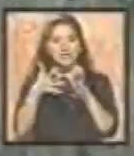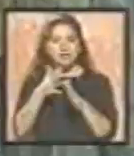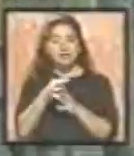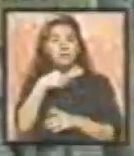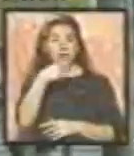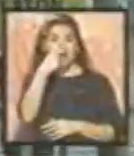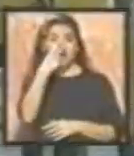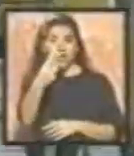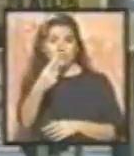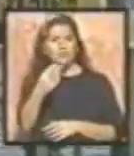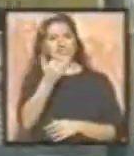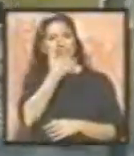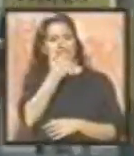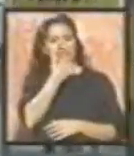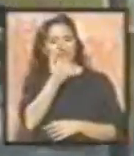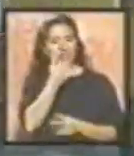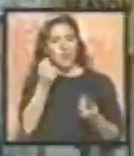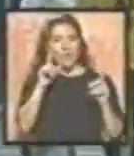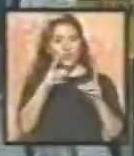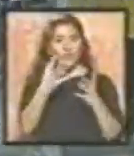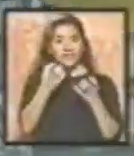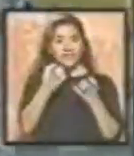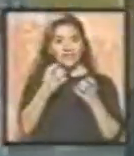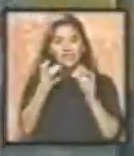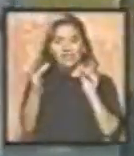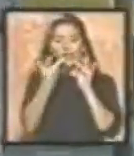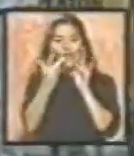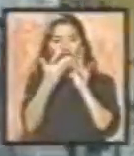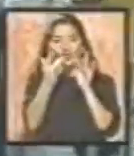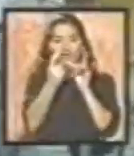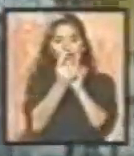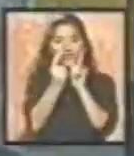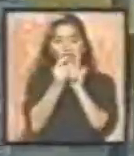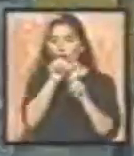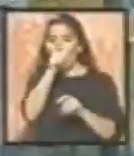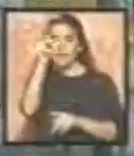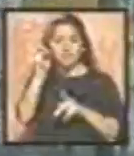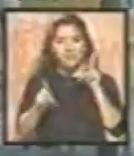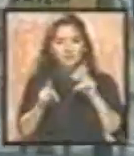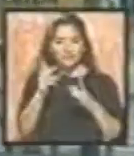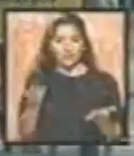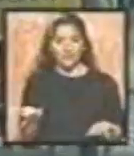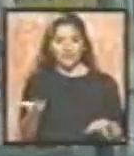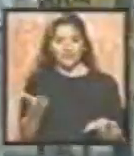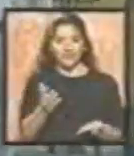veamos, qué ocurre cuando trata de tomar contacto, con el resto de personas.